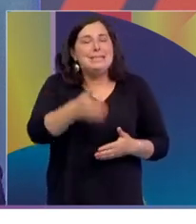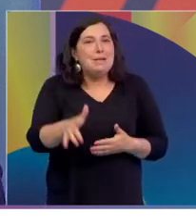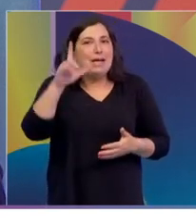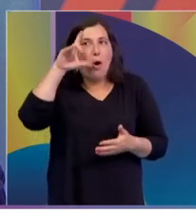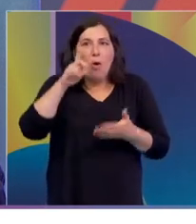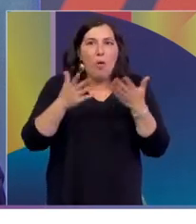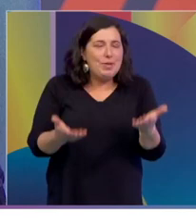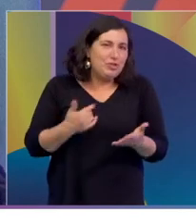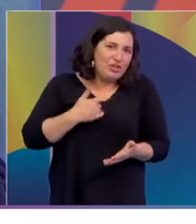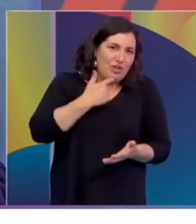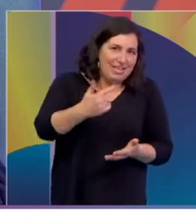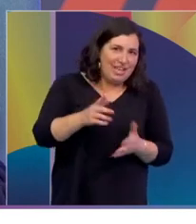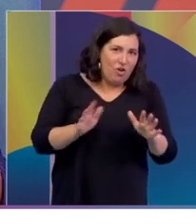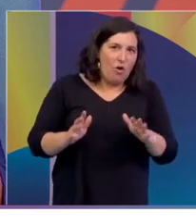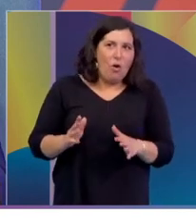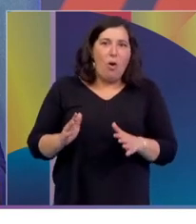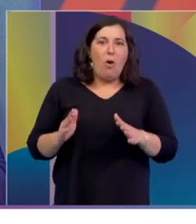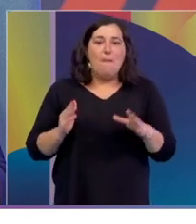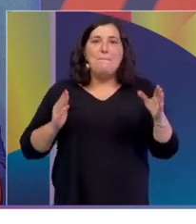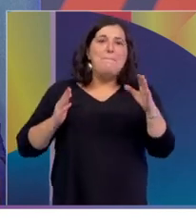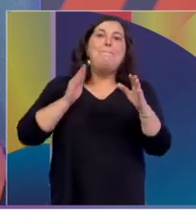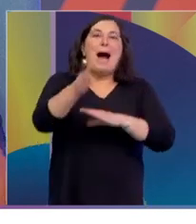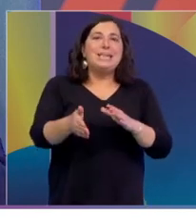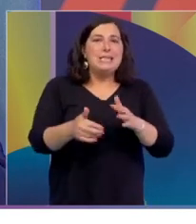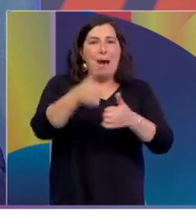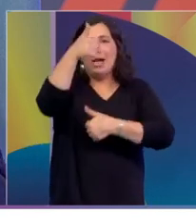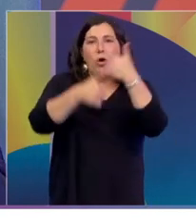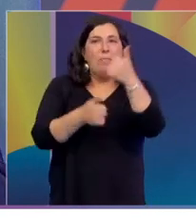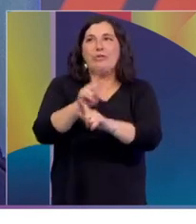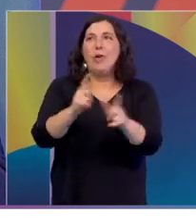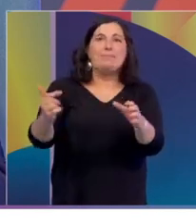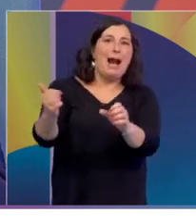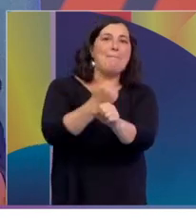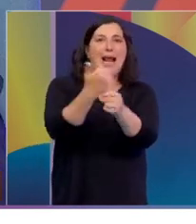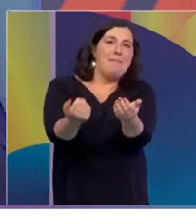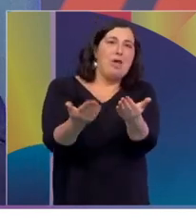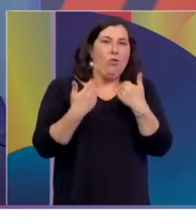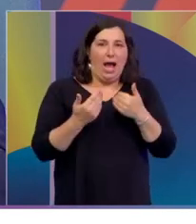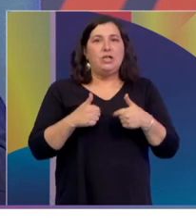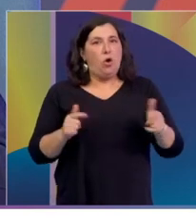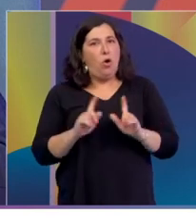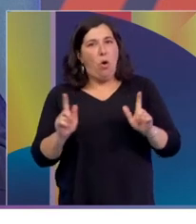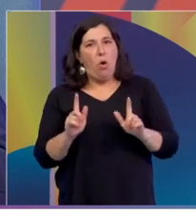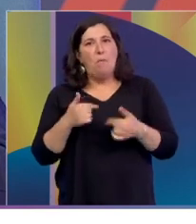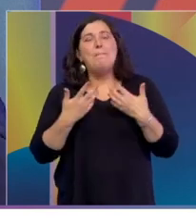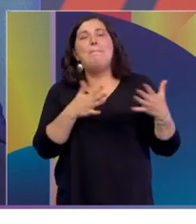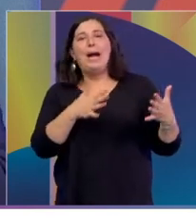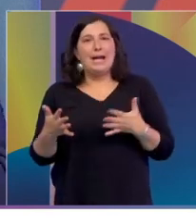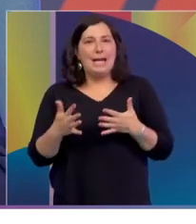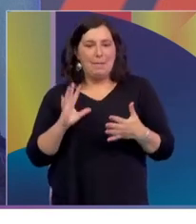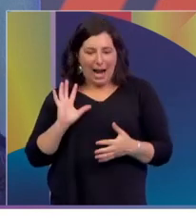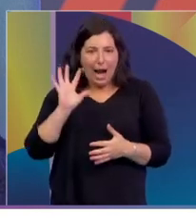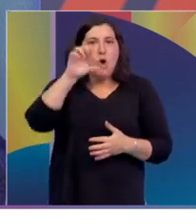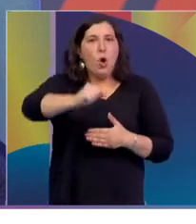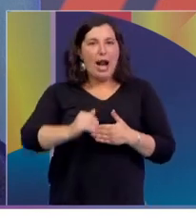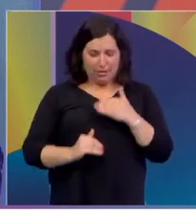siempre lo digo, no es para ir y conseguir premios, no. Es para lograr una superación